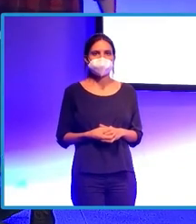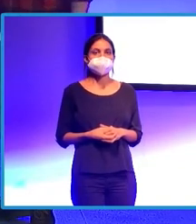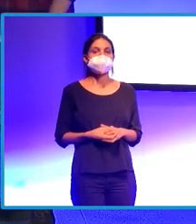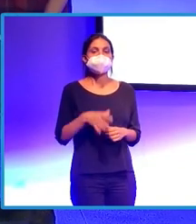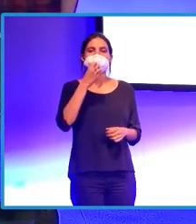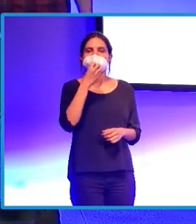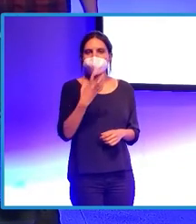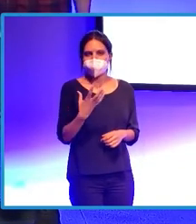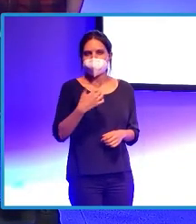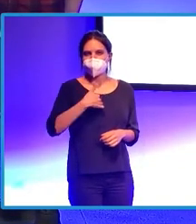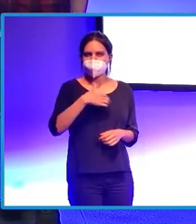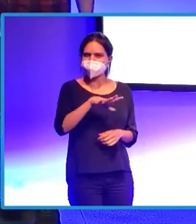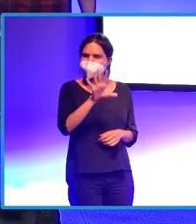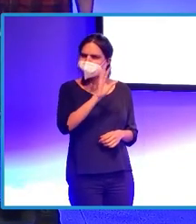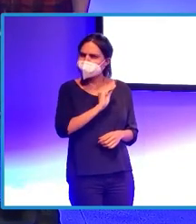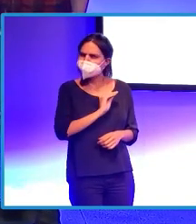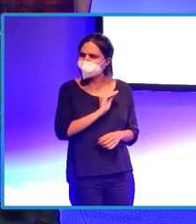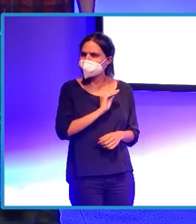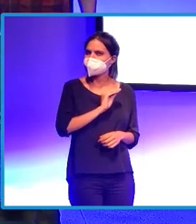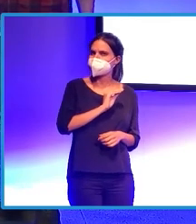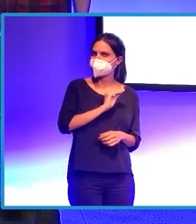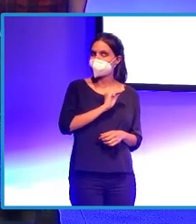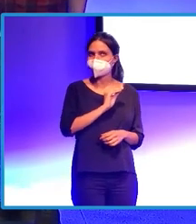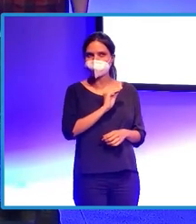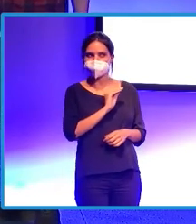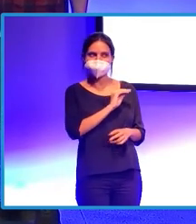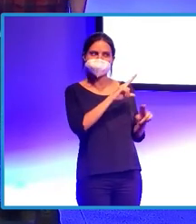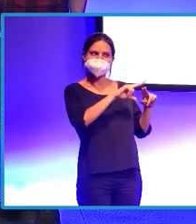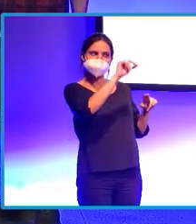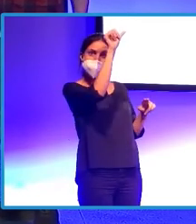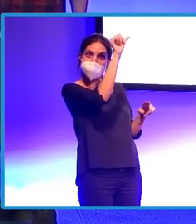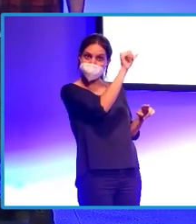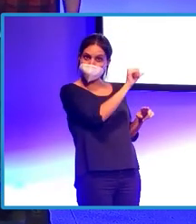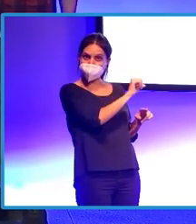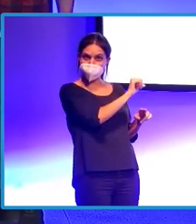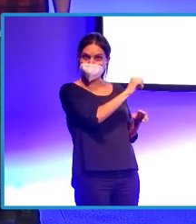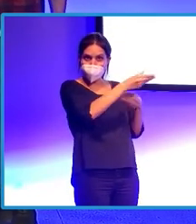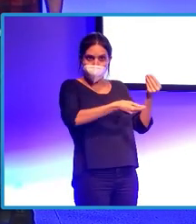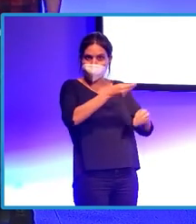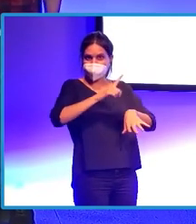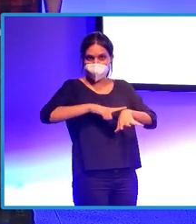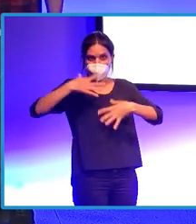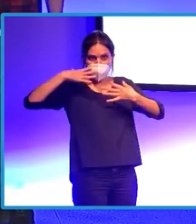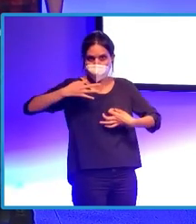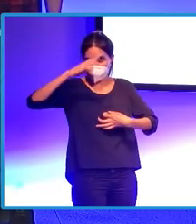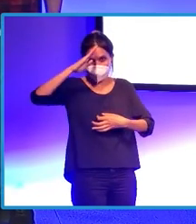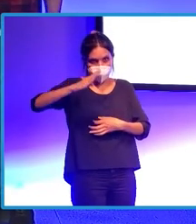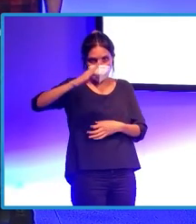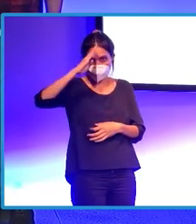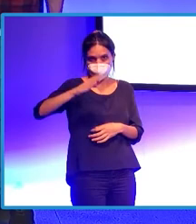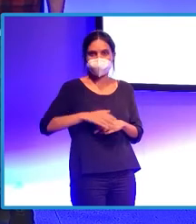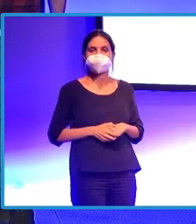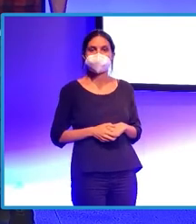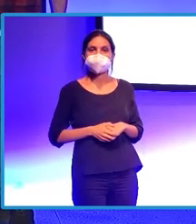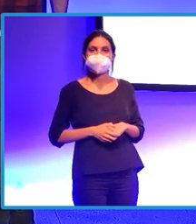Bueno, por lo que entendí, o sea, obviamente todo el vídeo está emitido en directo, lo que es la grabación